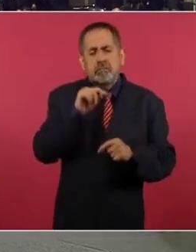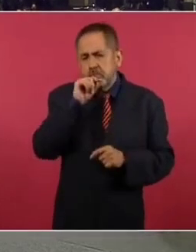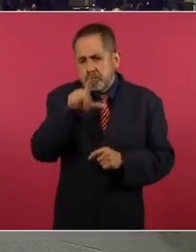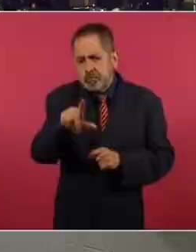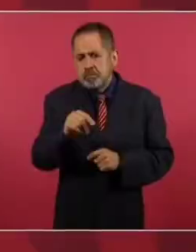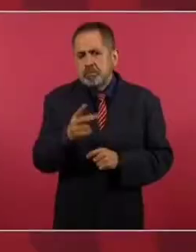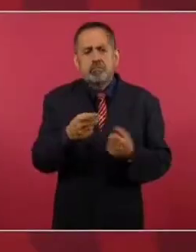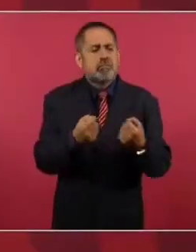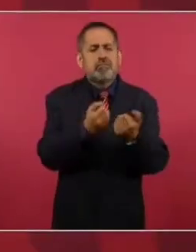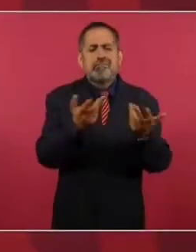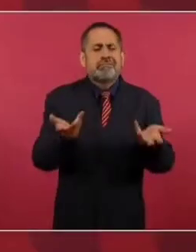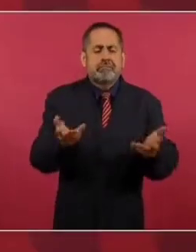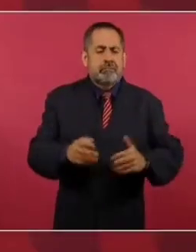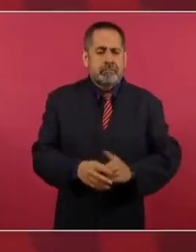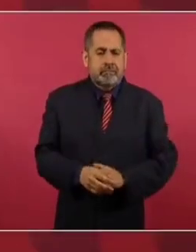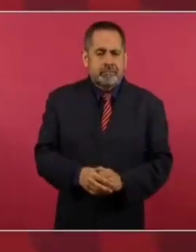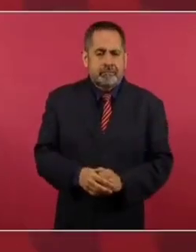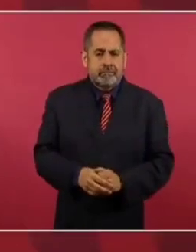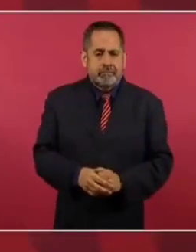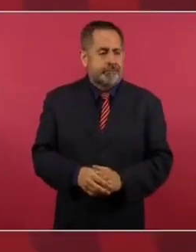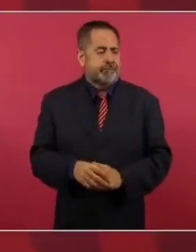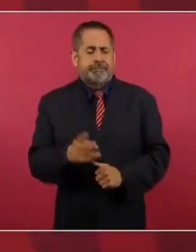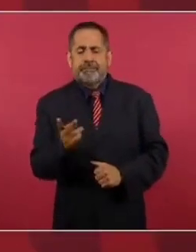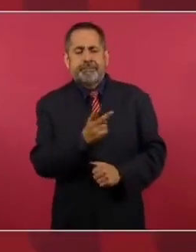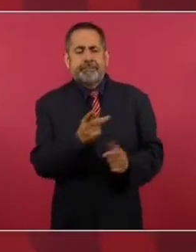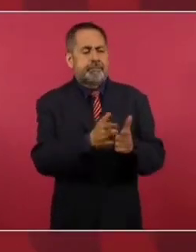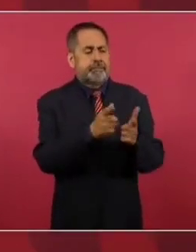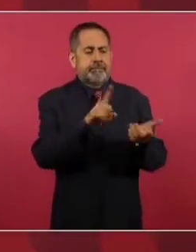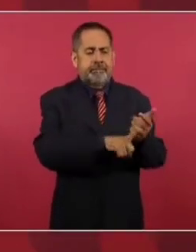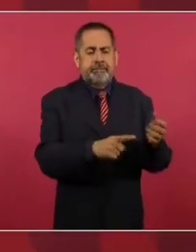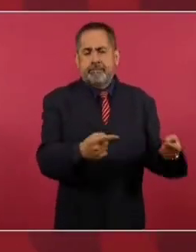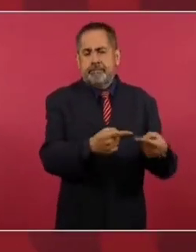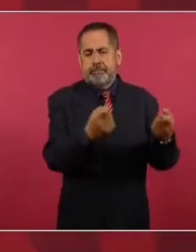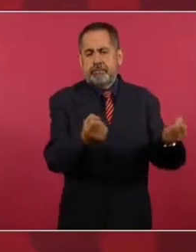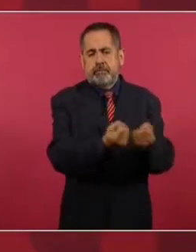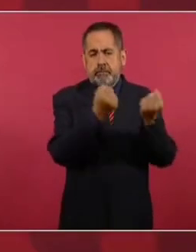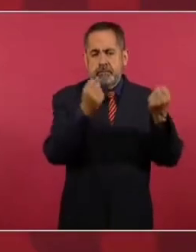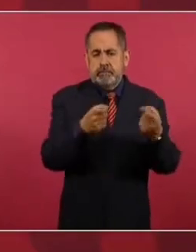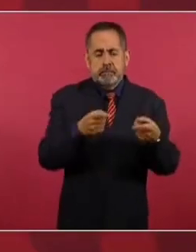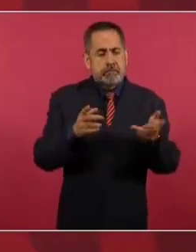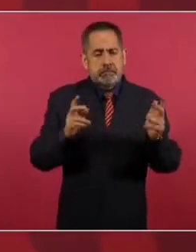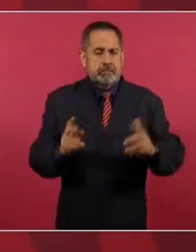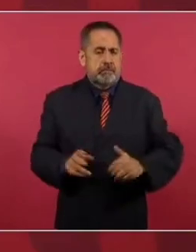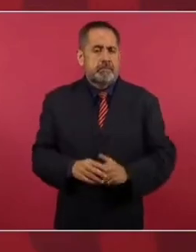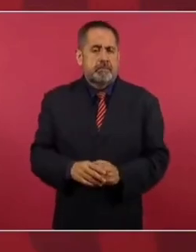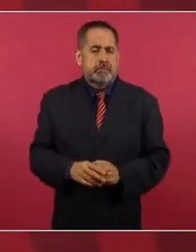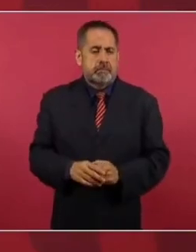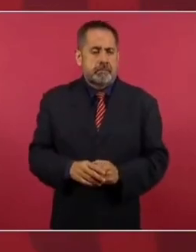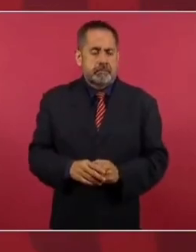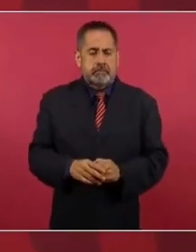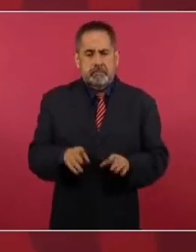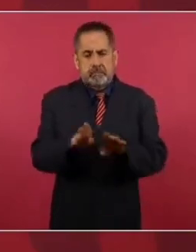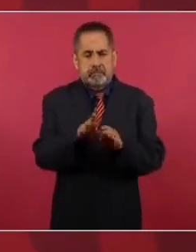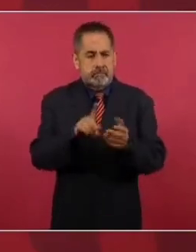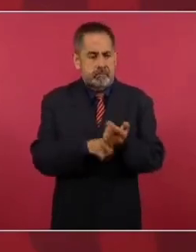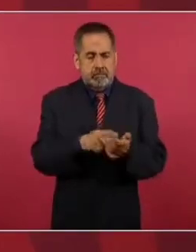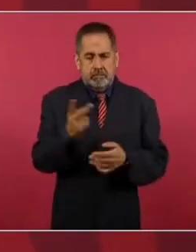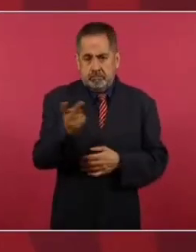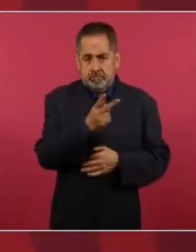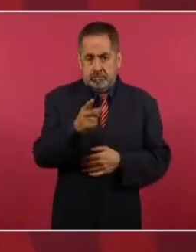son grupos antagónicos de estas dos